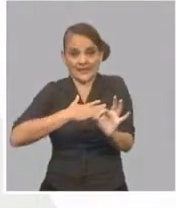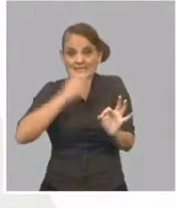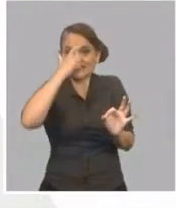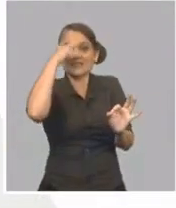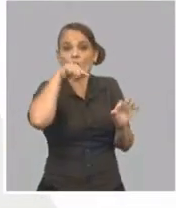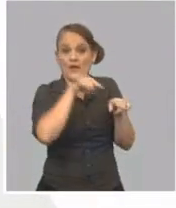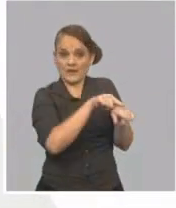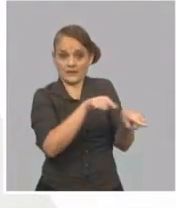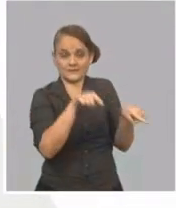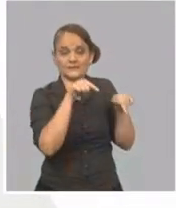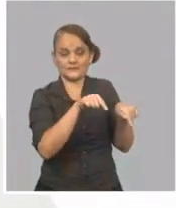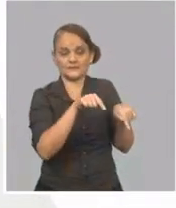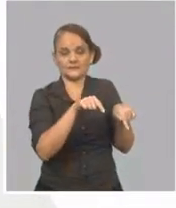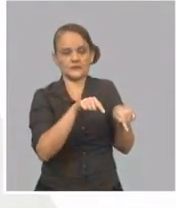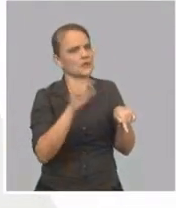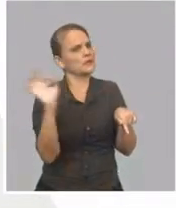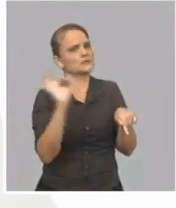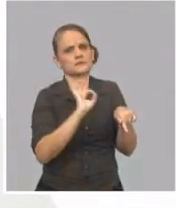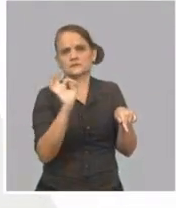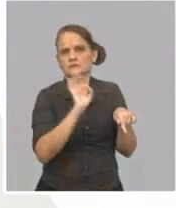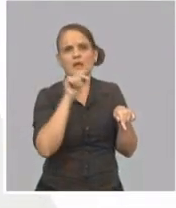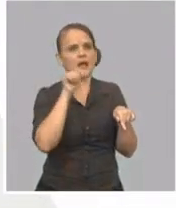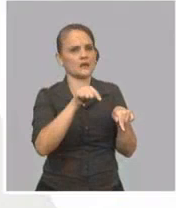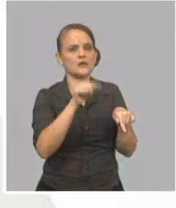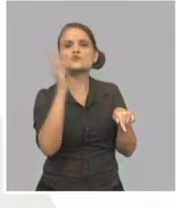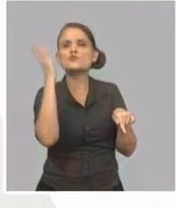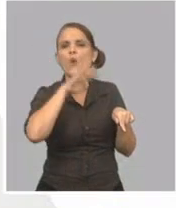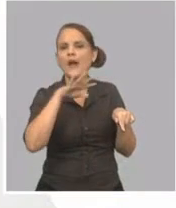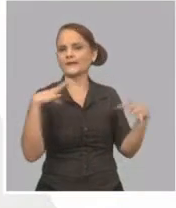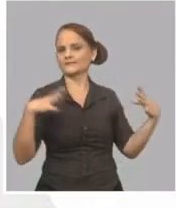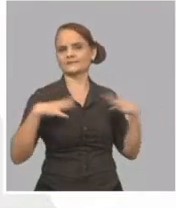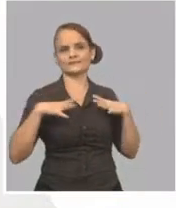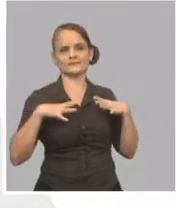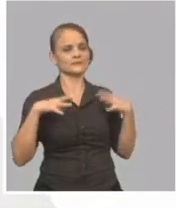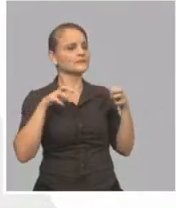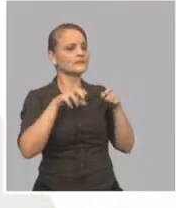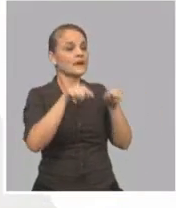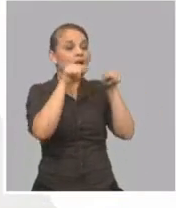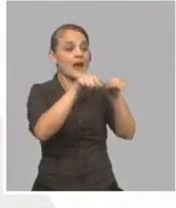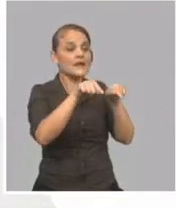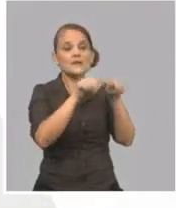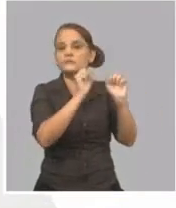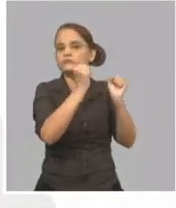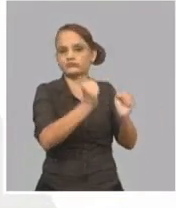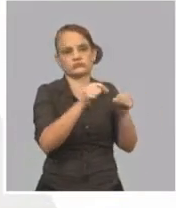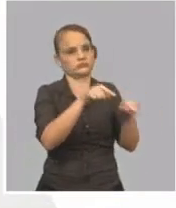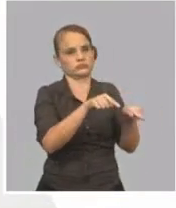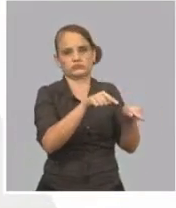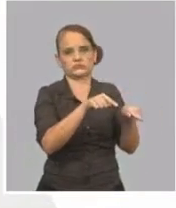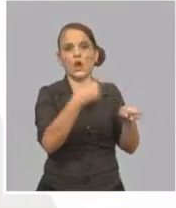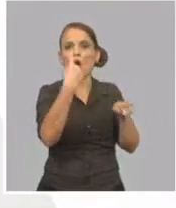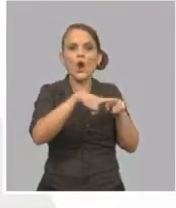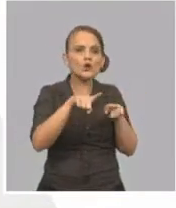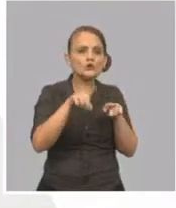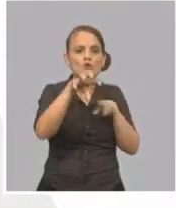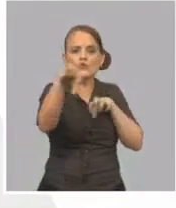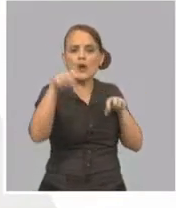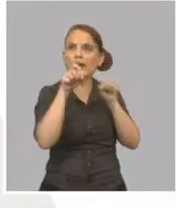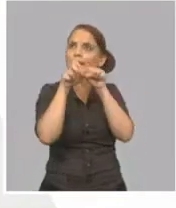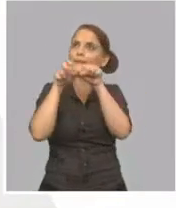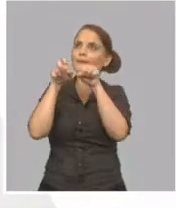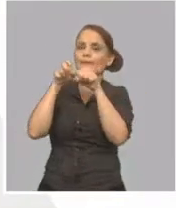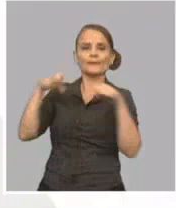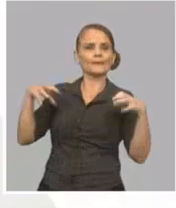también en fase de transmisión, en ese caso no habrá excursiones hacia otros destinos. Lo mantendremos como está ahora, las